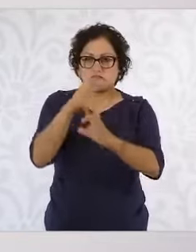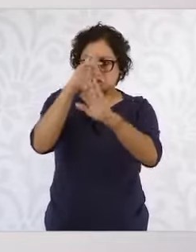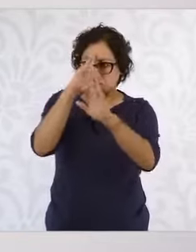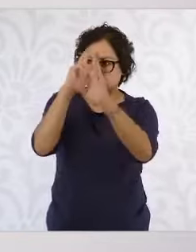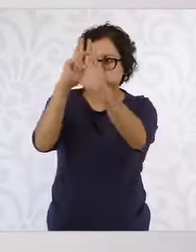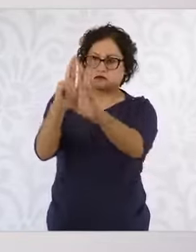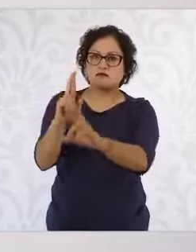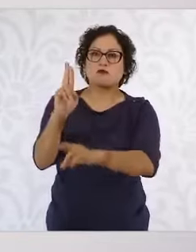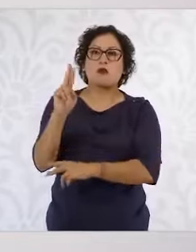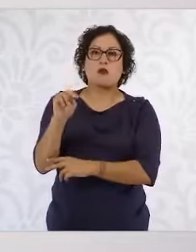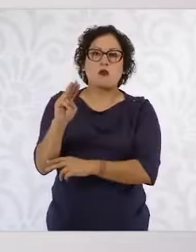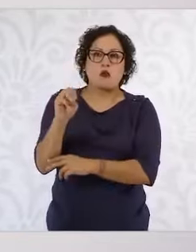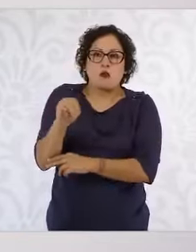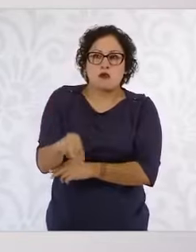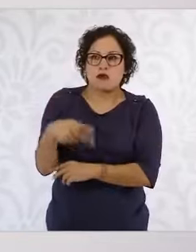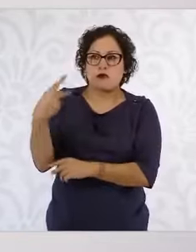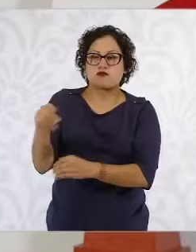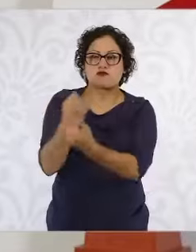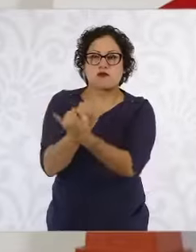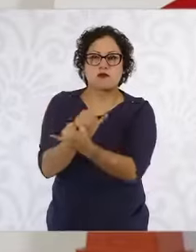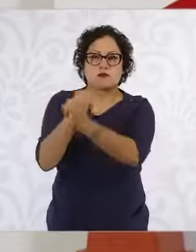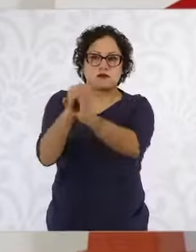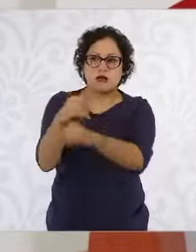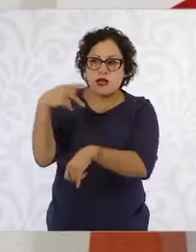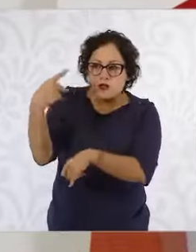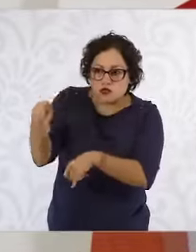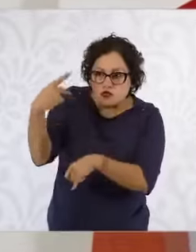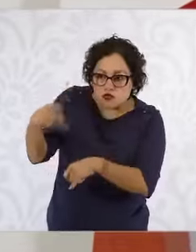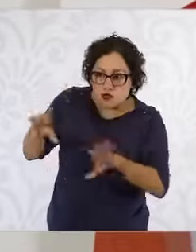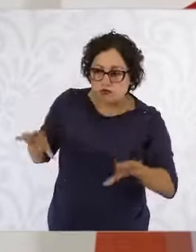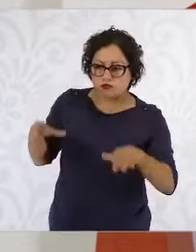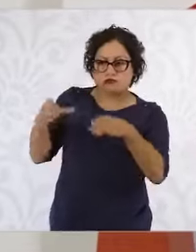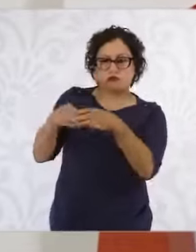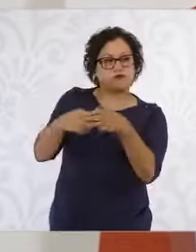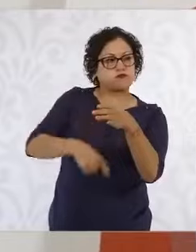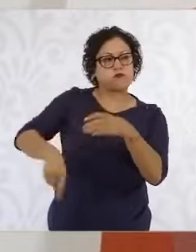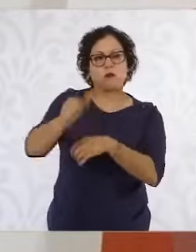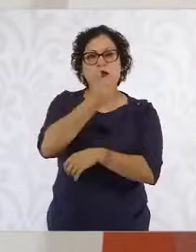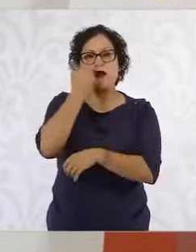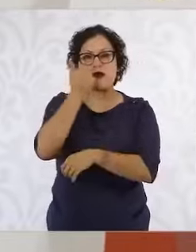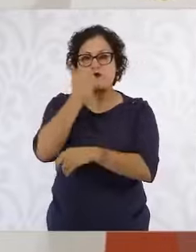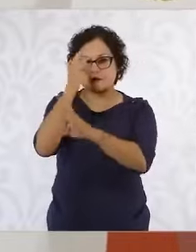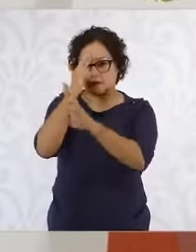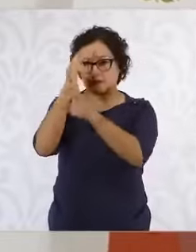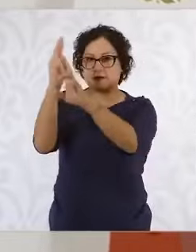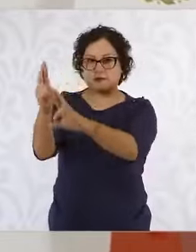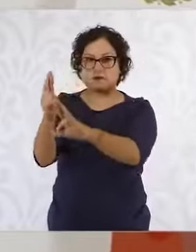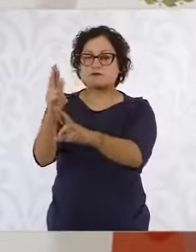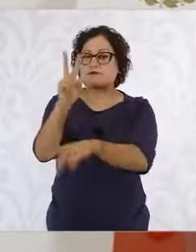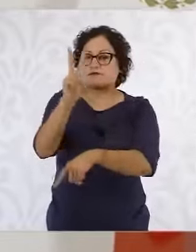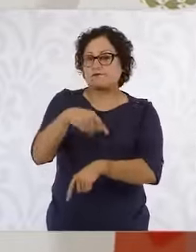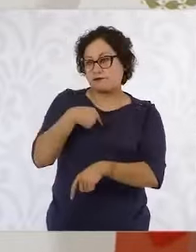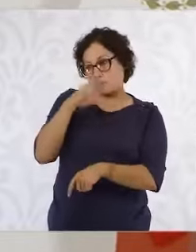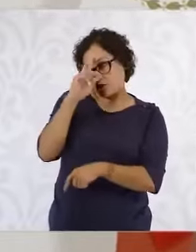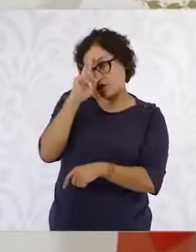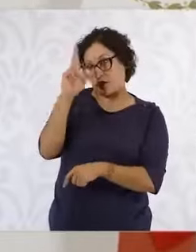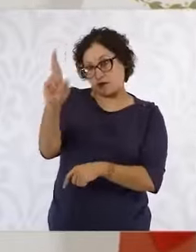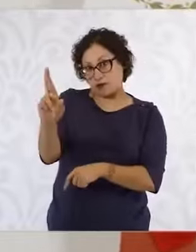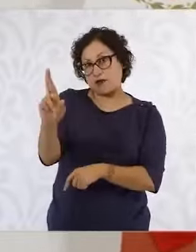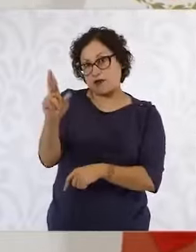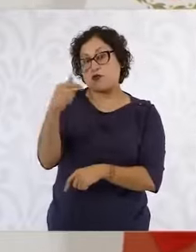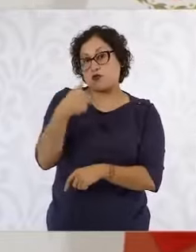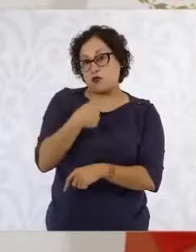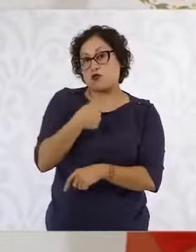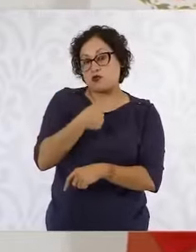tienen que decidir las y los universitarios, pero con respeto, conozco mi alma mater, también tiene que haber